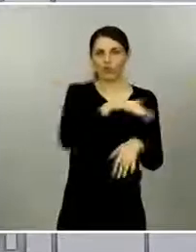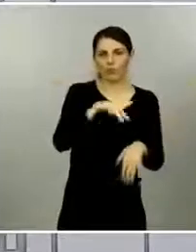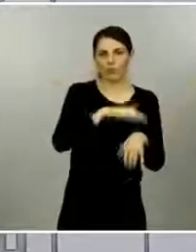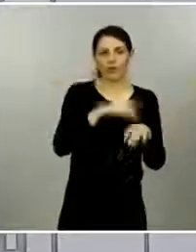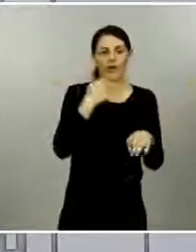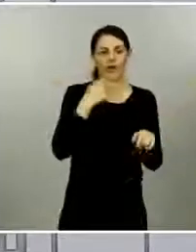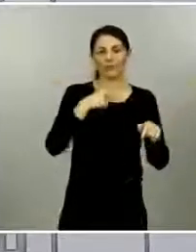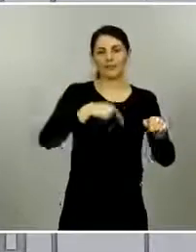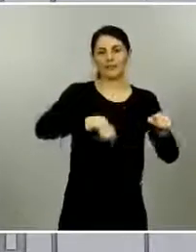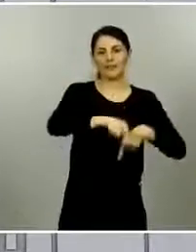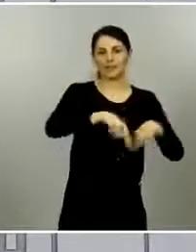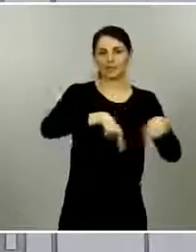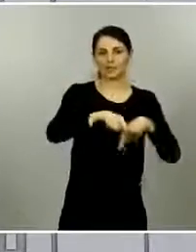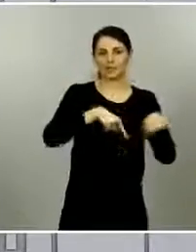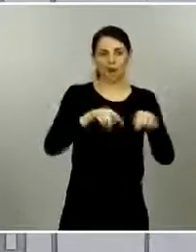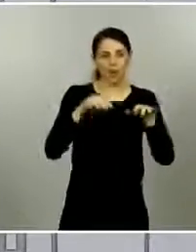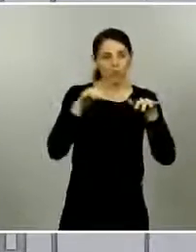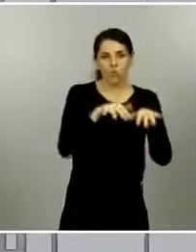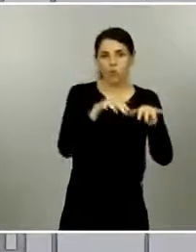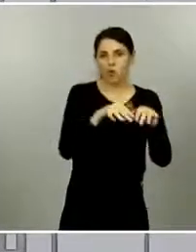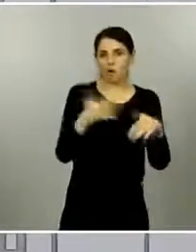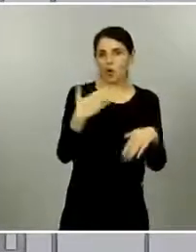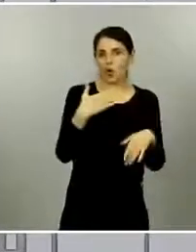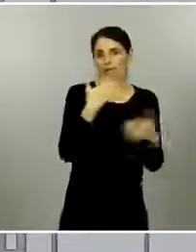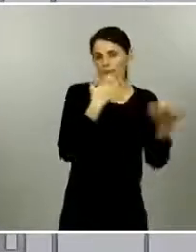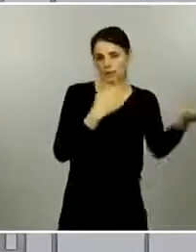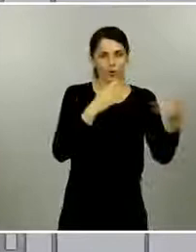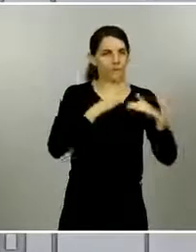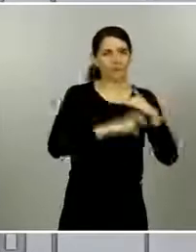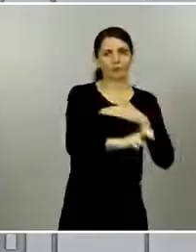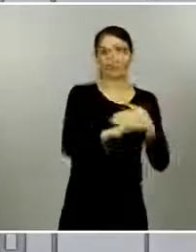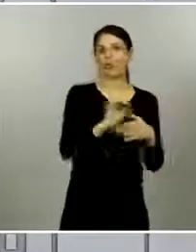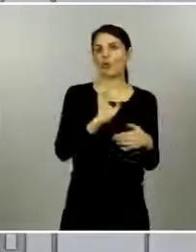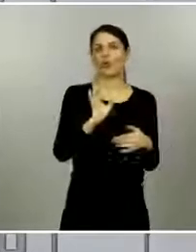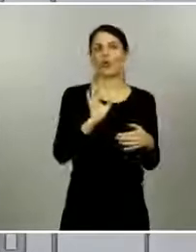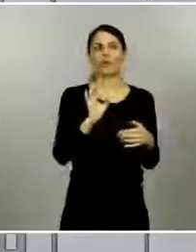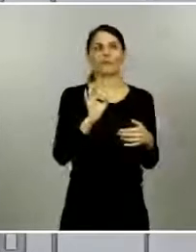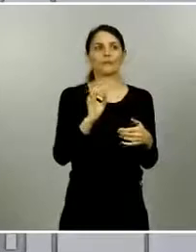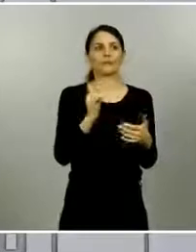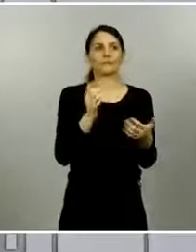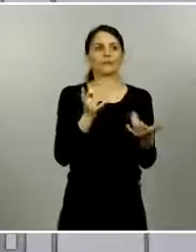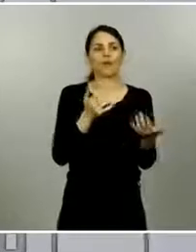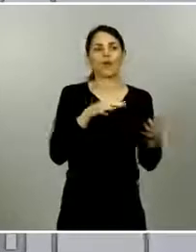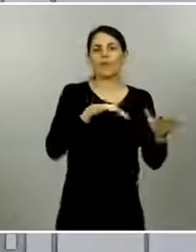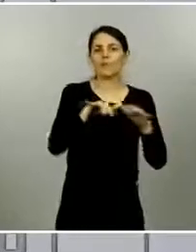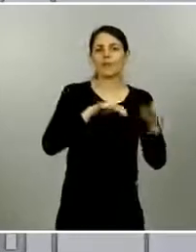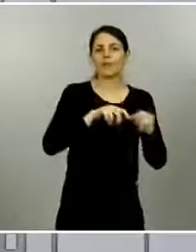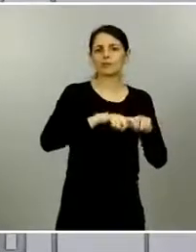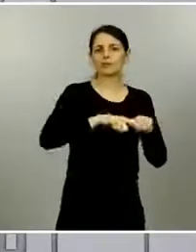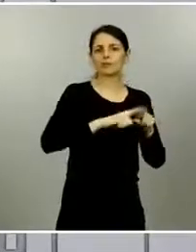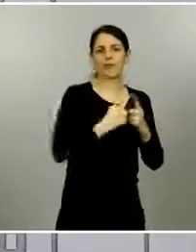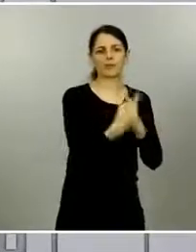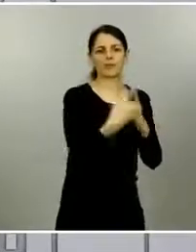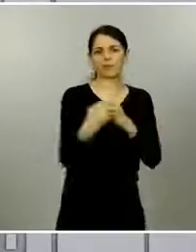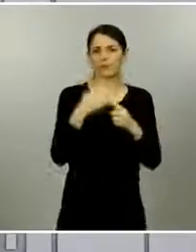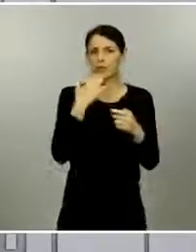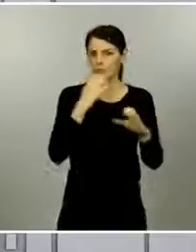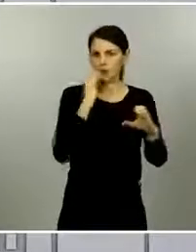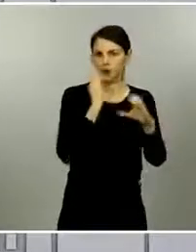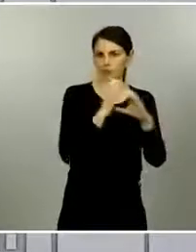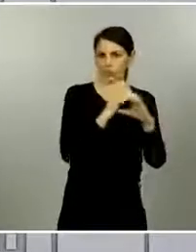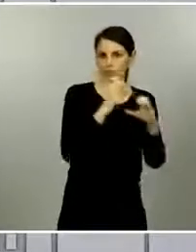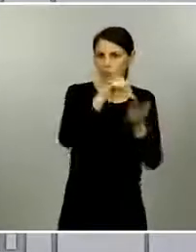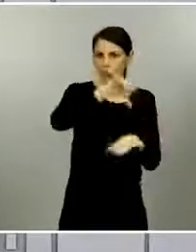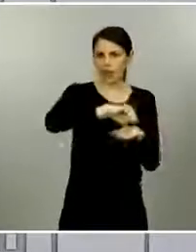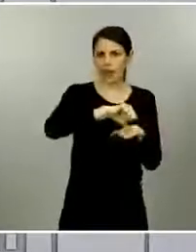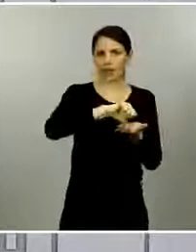hay transportes masivos de personas refiero por ejemplo a metros o movimientos masivos en autobuses urbanos